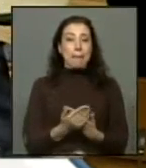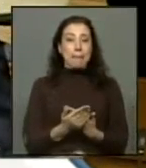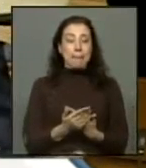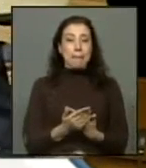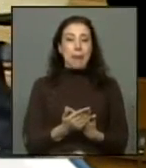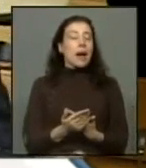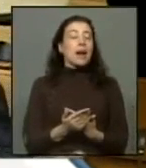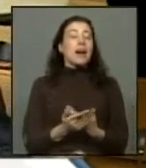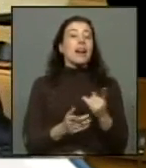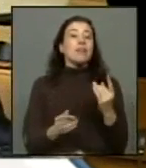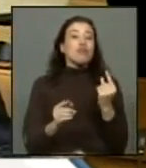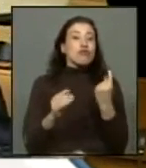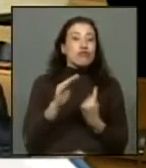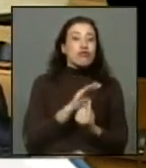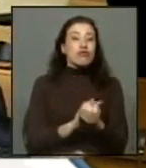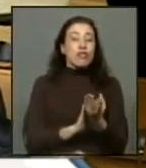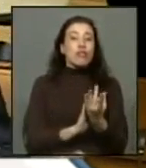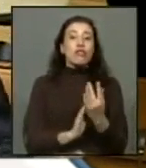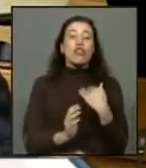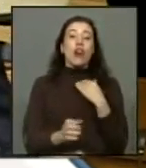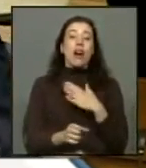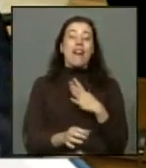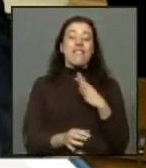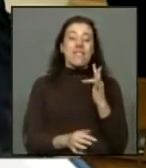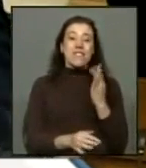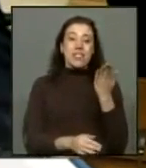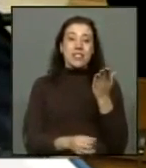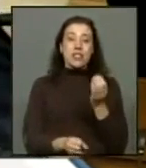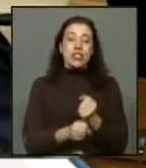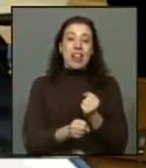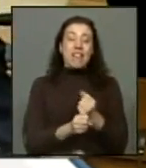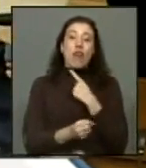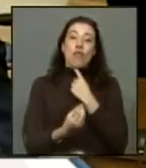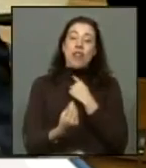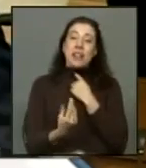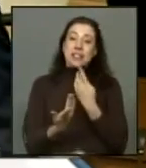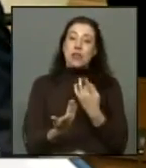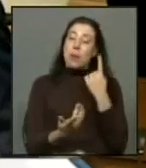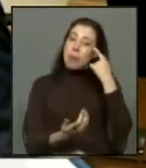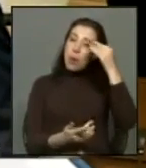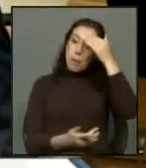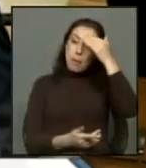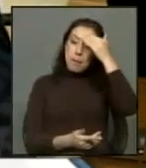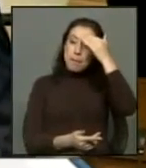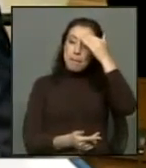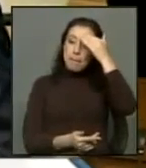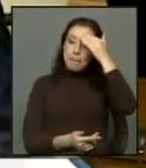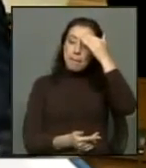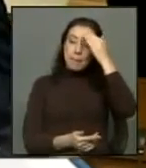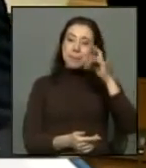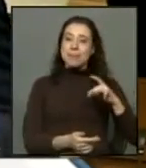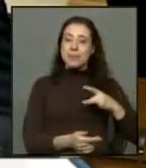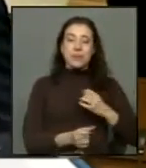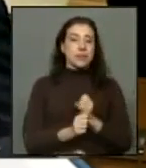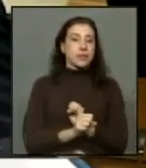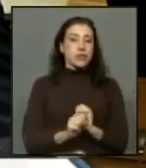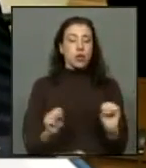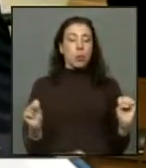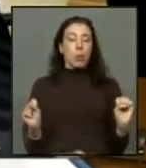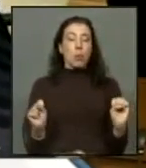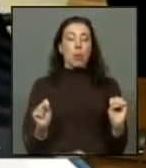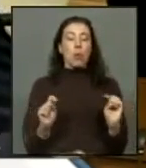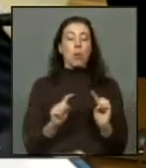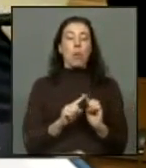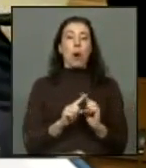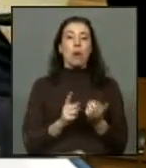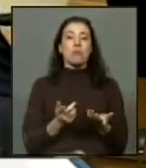los parabienes, los mayores de éxito en su función. Pero queda claro que aquí hay una preocupación. Chile no se puede dar el lujo.